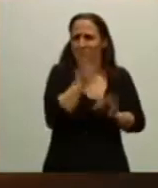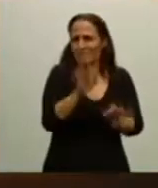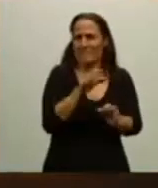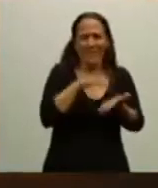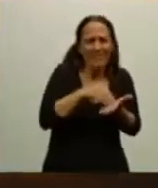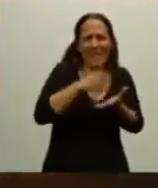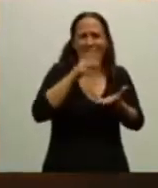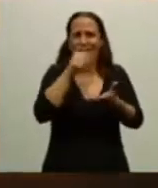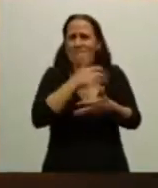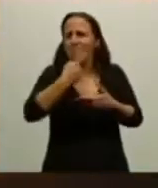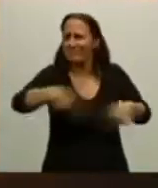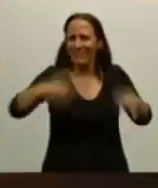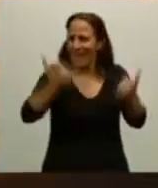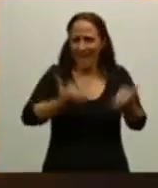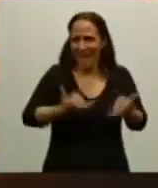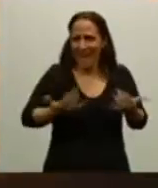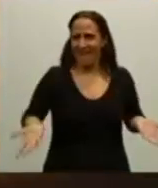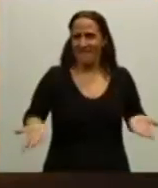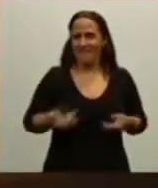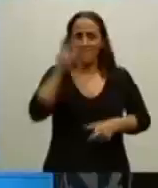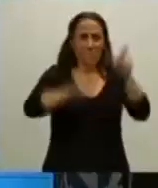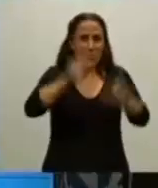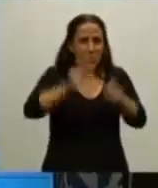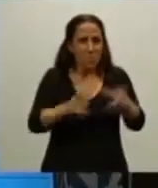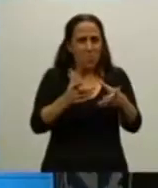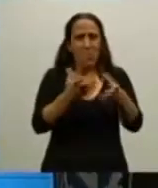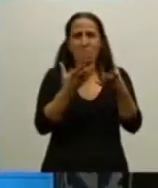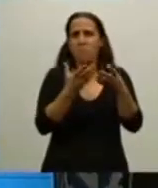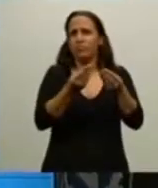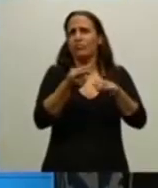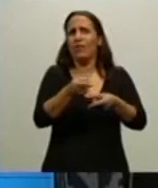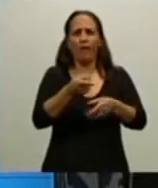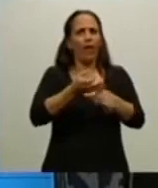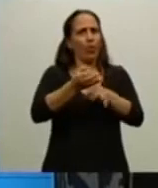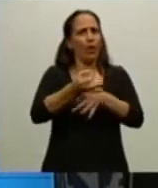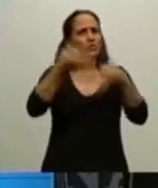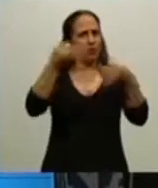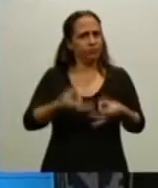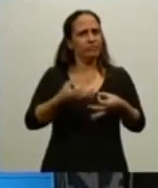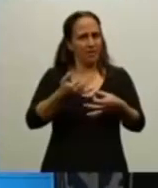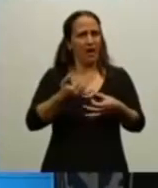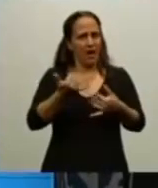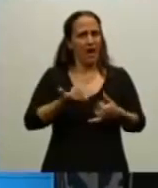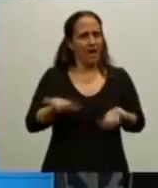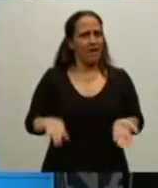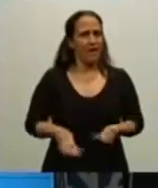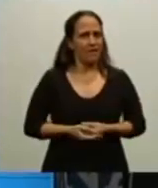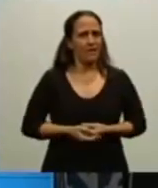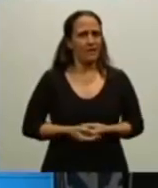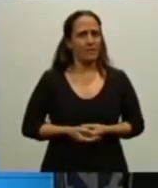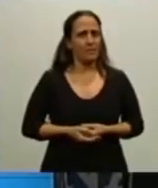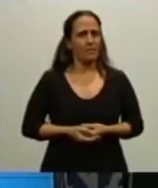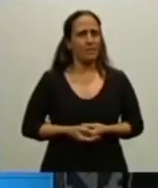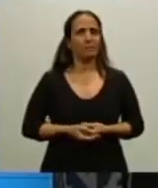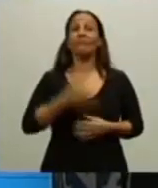con una población altamente educada, tal vez los recursos humanos